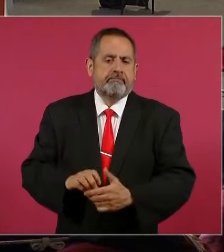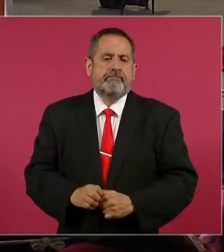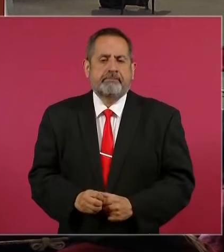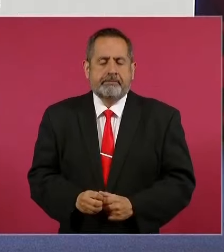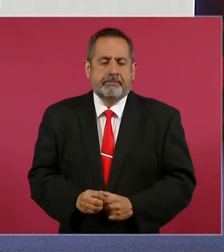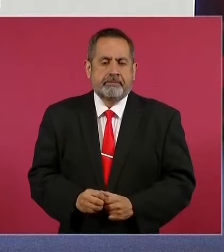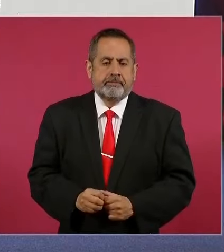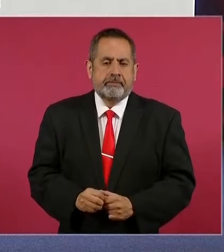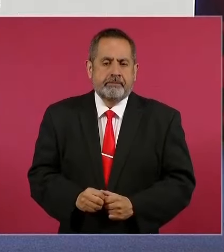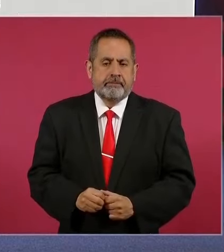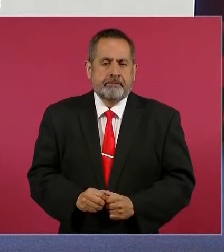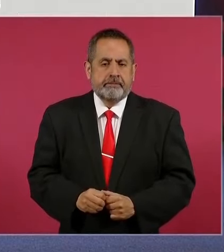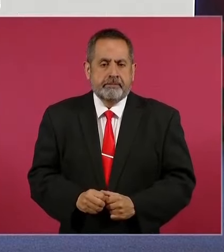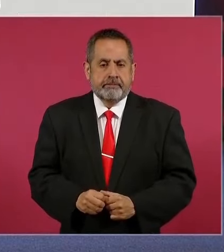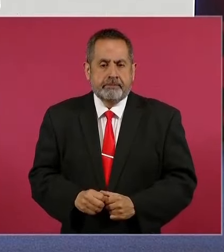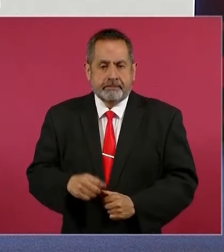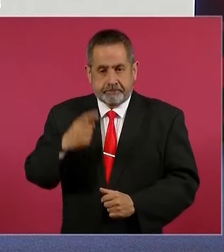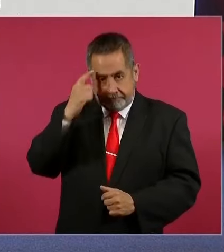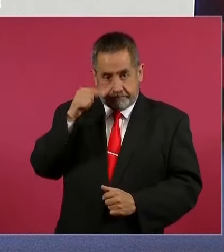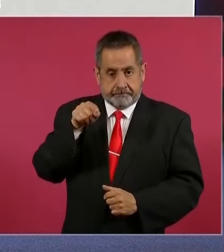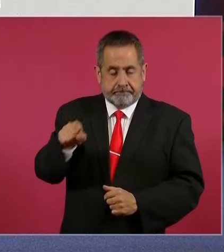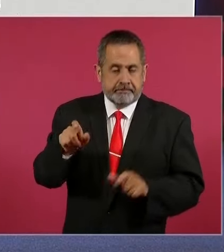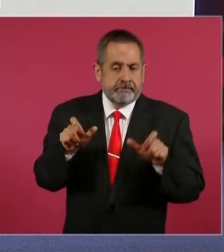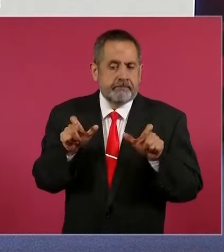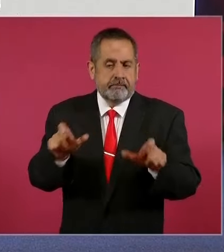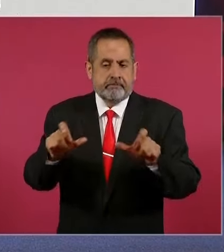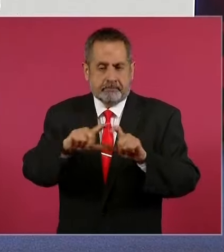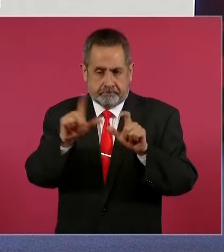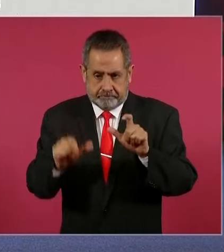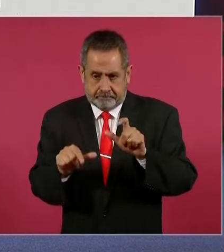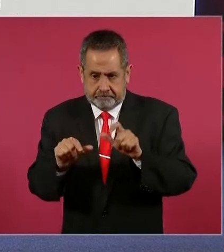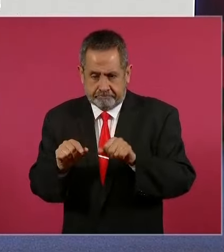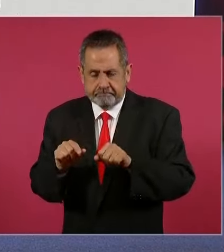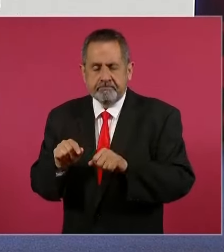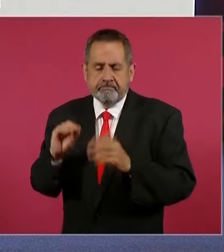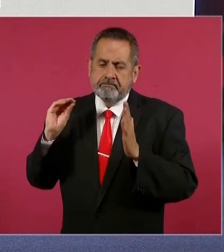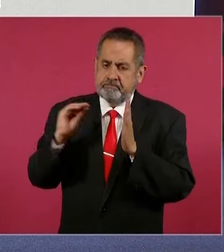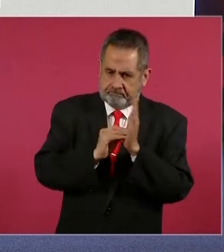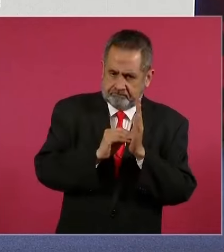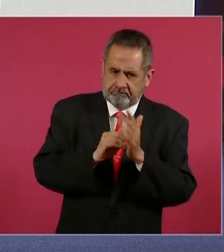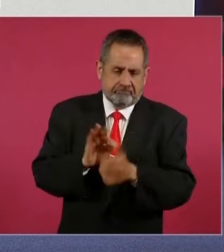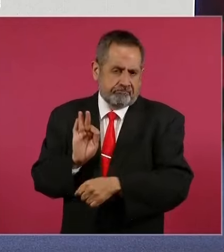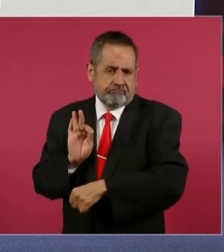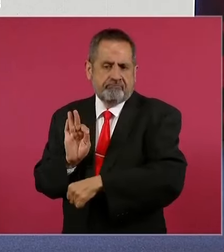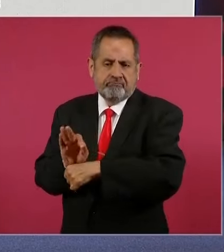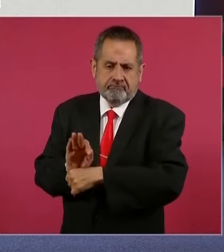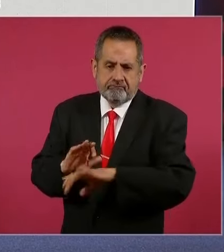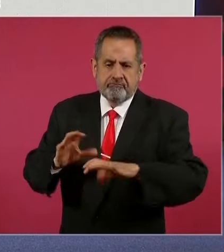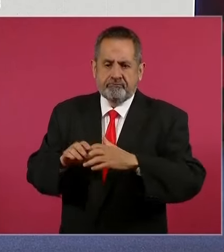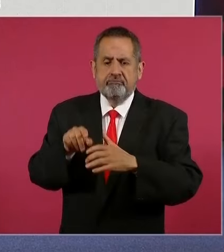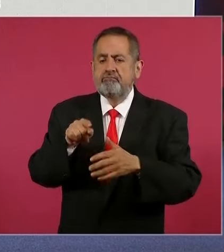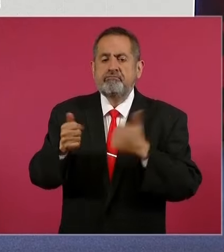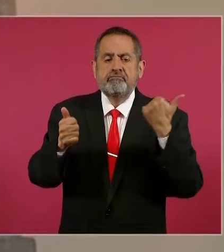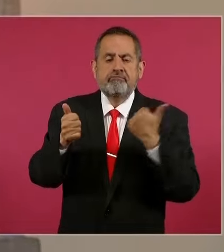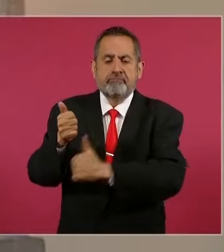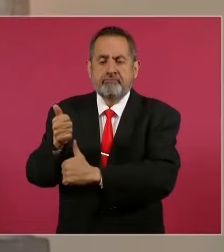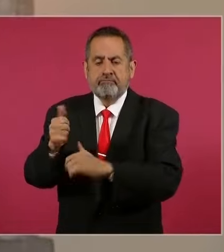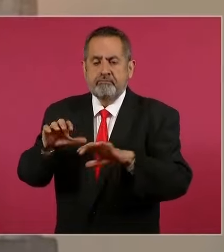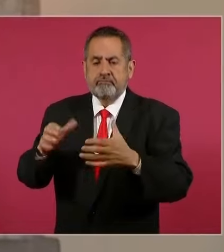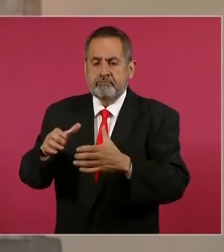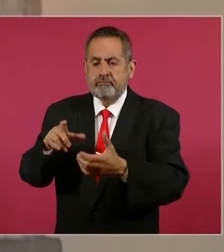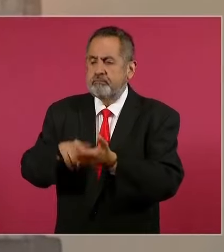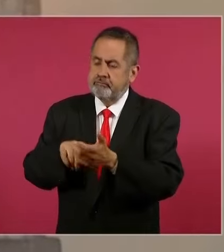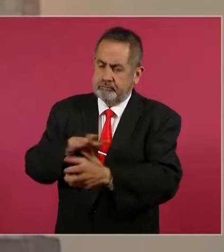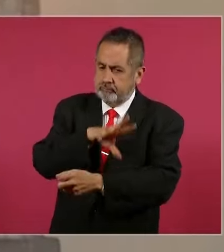Se incluye también una reforma para proteger a la Guardia Nacional, la adscripción operativa y